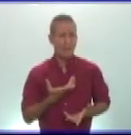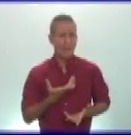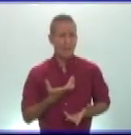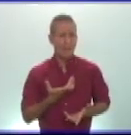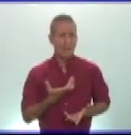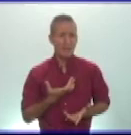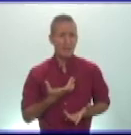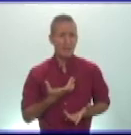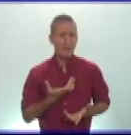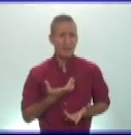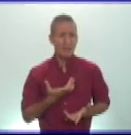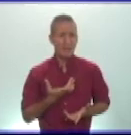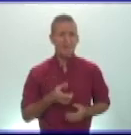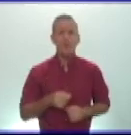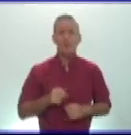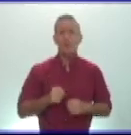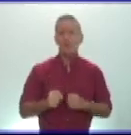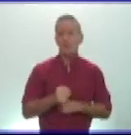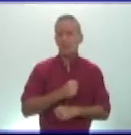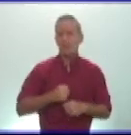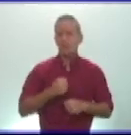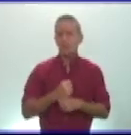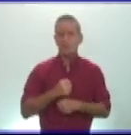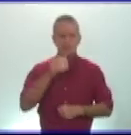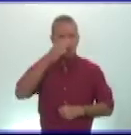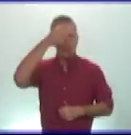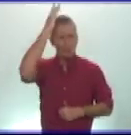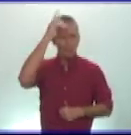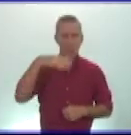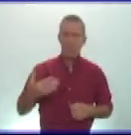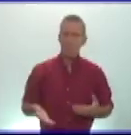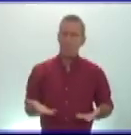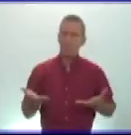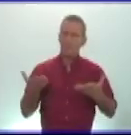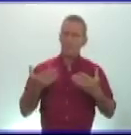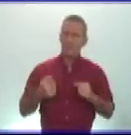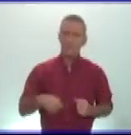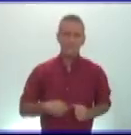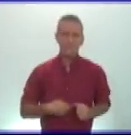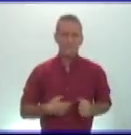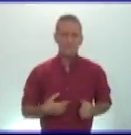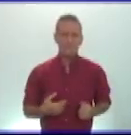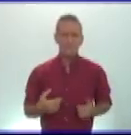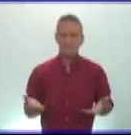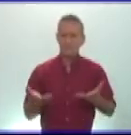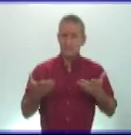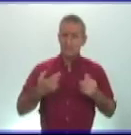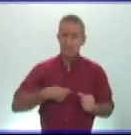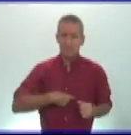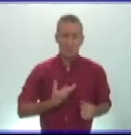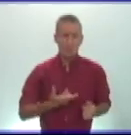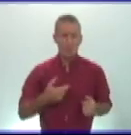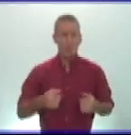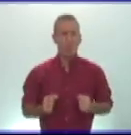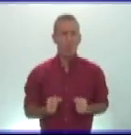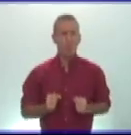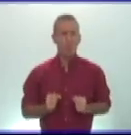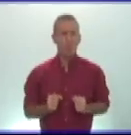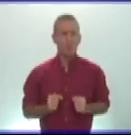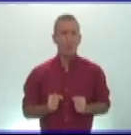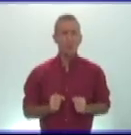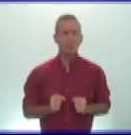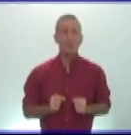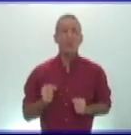que utilizaron los romanos para ese desarrollo cultural que alcanzaron no solamente en la arquitectura sino también en la religión